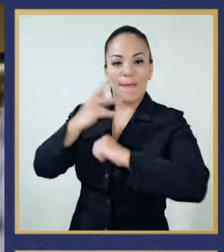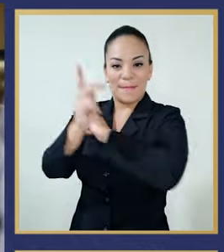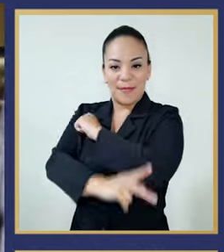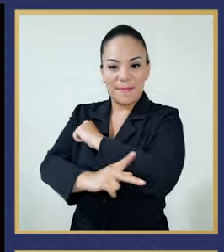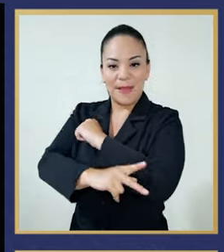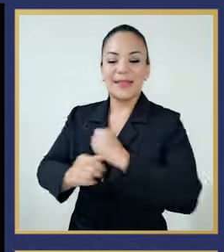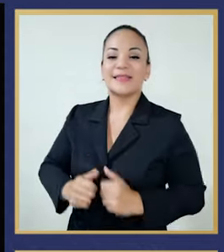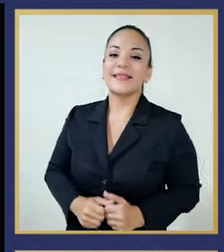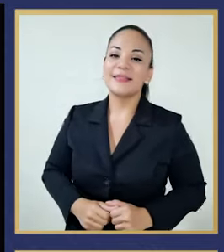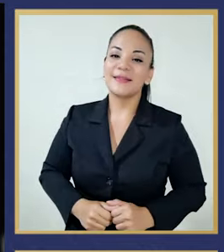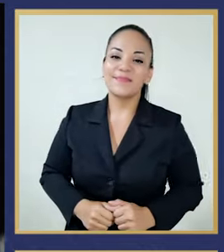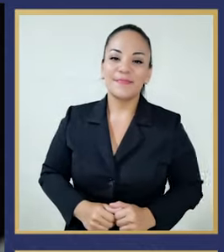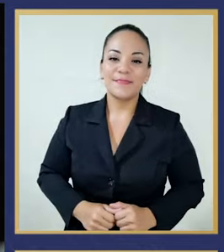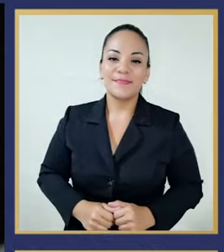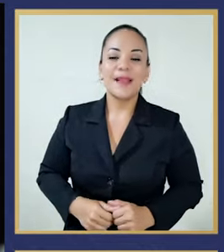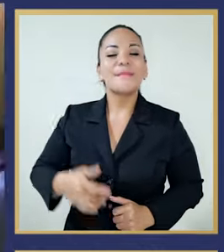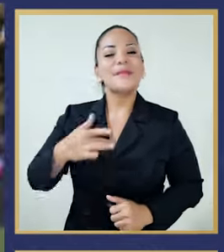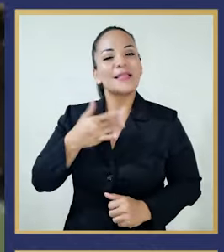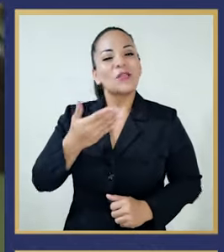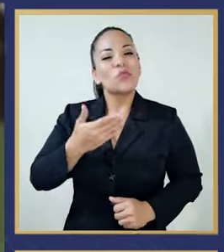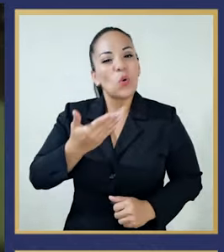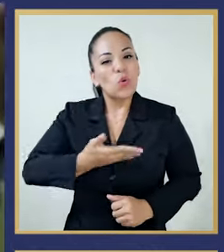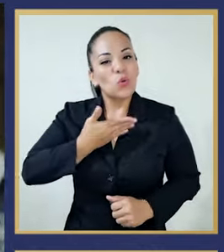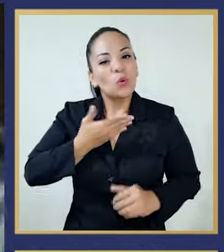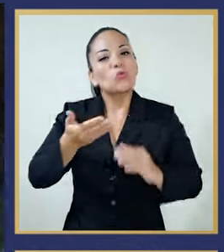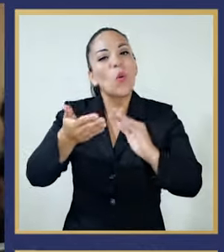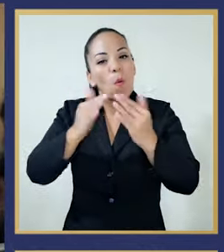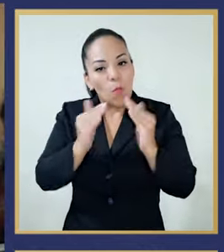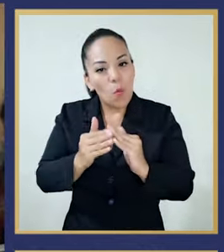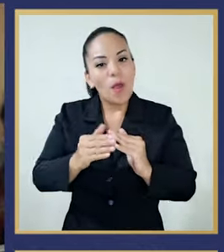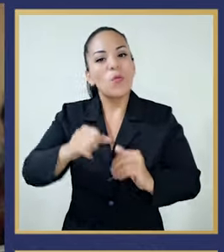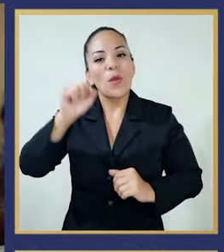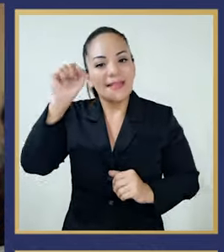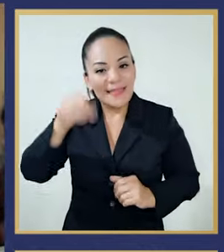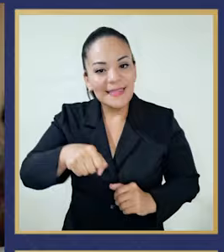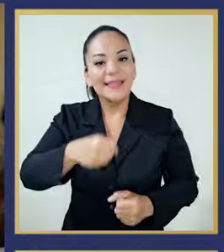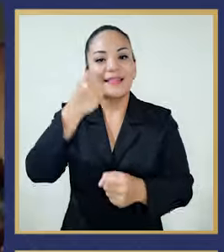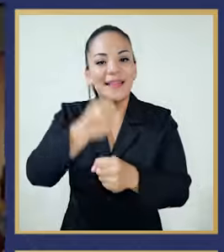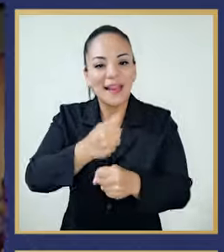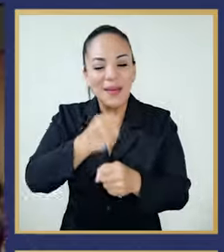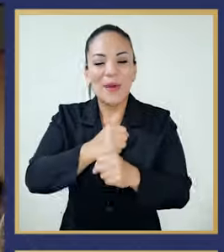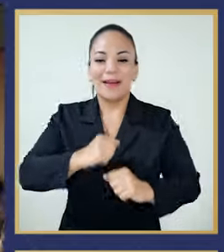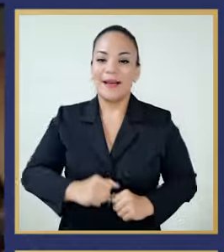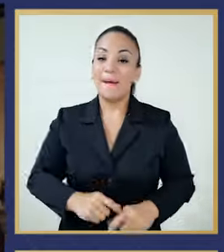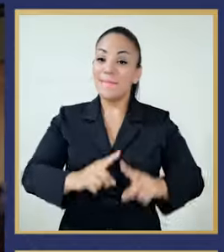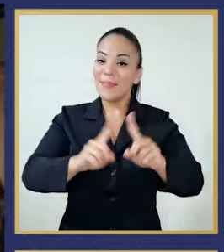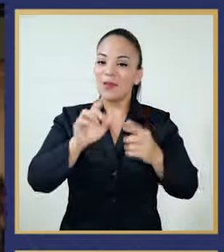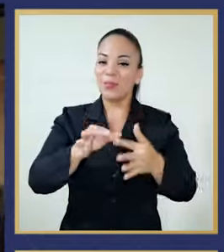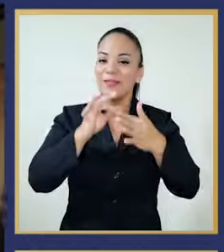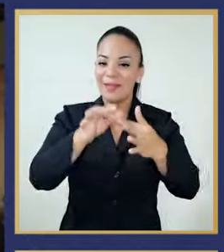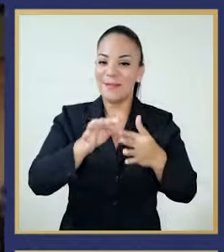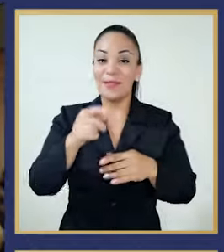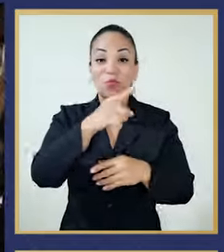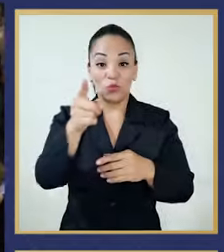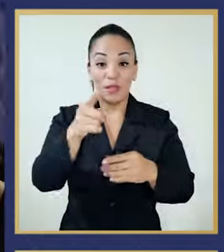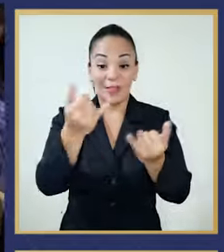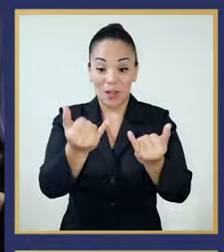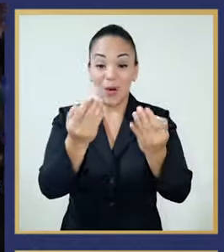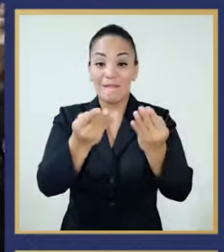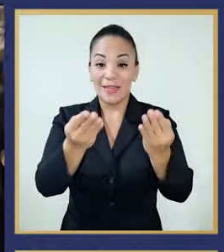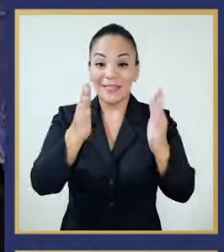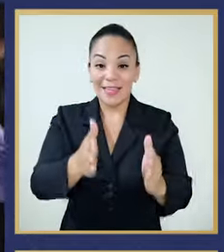de mi patria, del pueblo que sí trabaja, pero ante todo